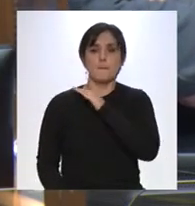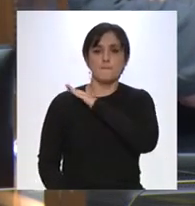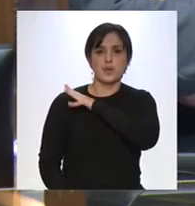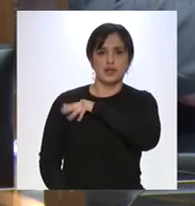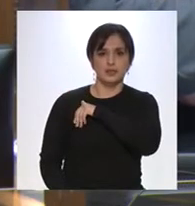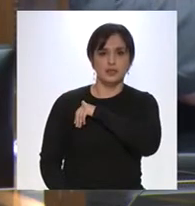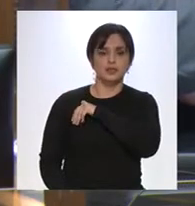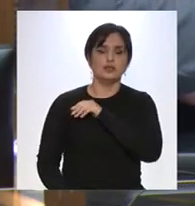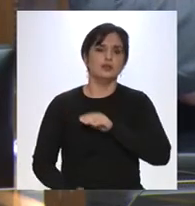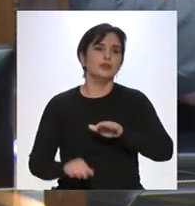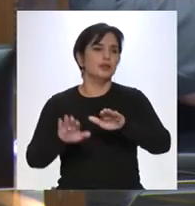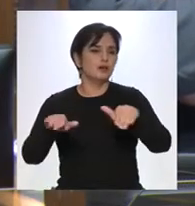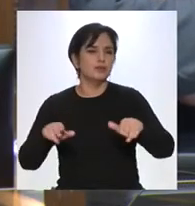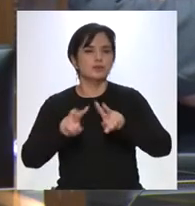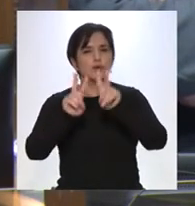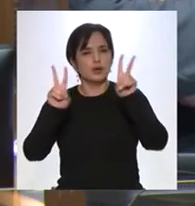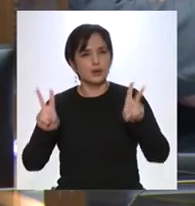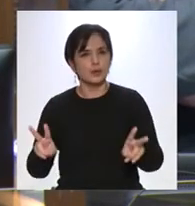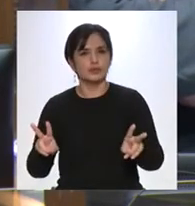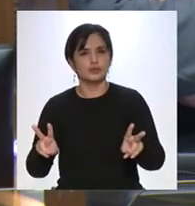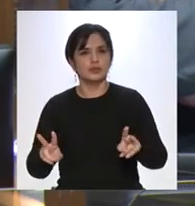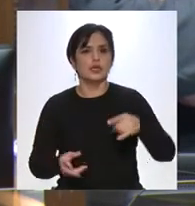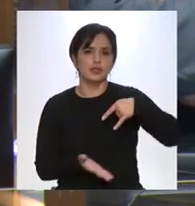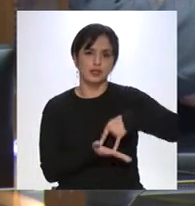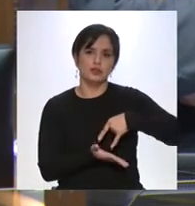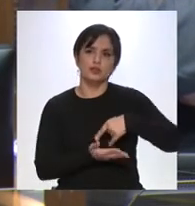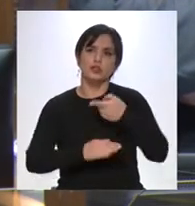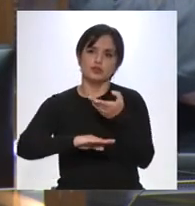llamado a la paz permanente que ha hecho este Congreso.